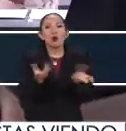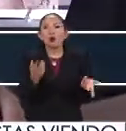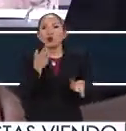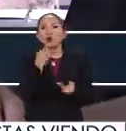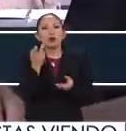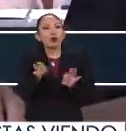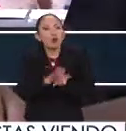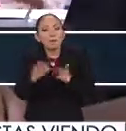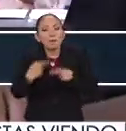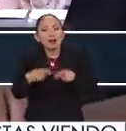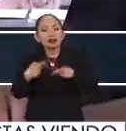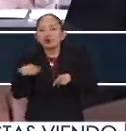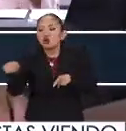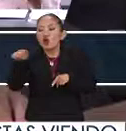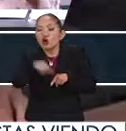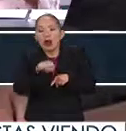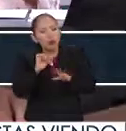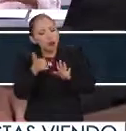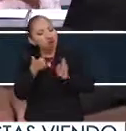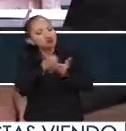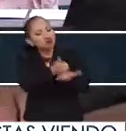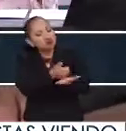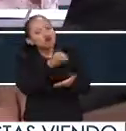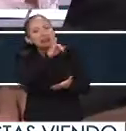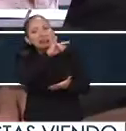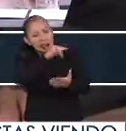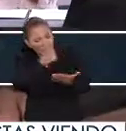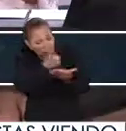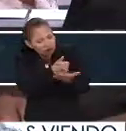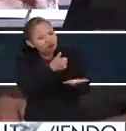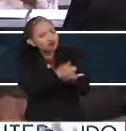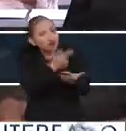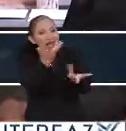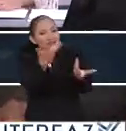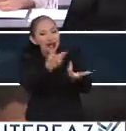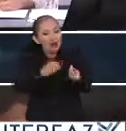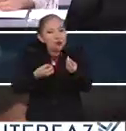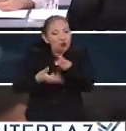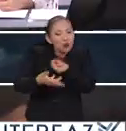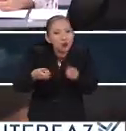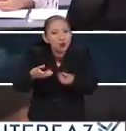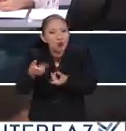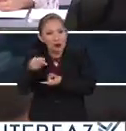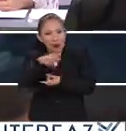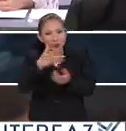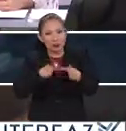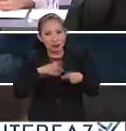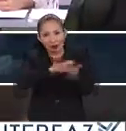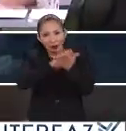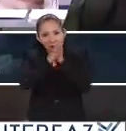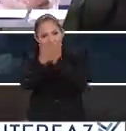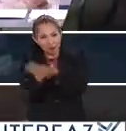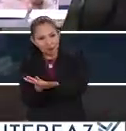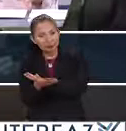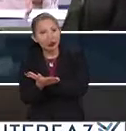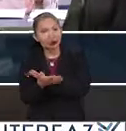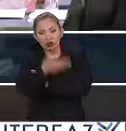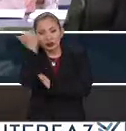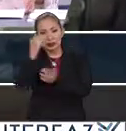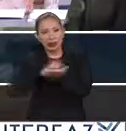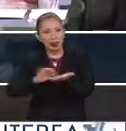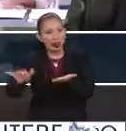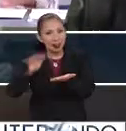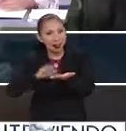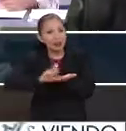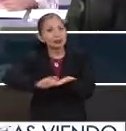eso? ¿Cómo es que la gente se va involucrando con el INEA y va generando estos cambios tan importantes en la gente que no sabe leer